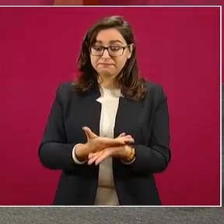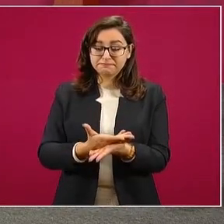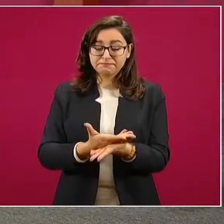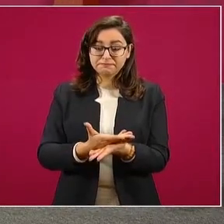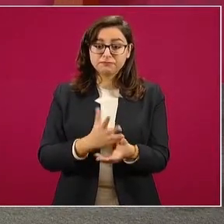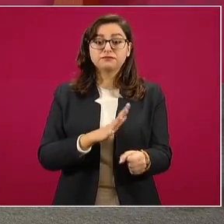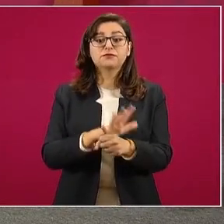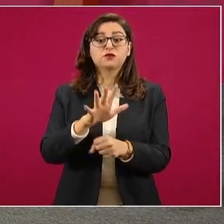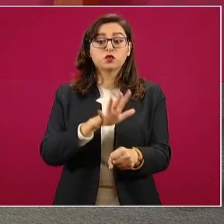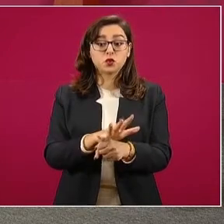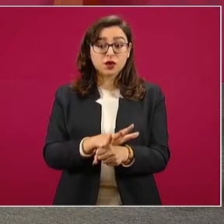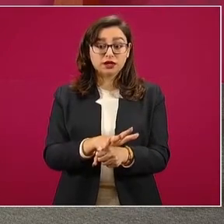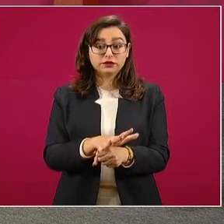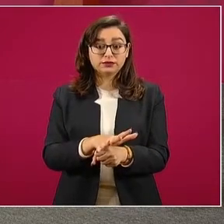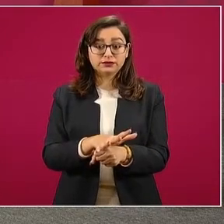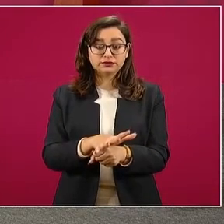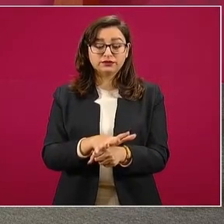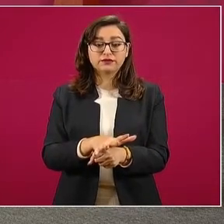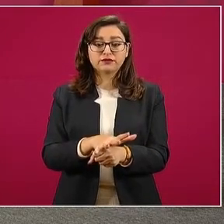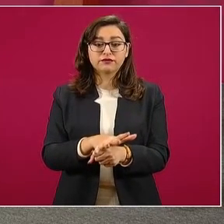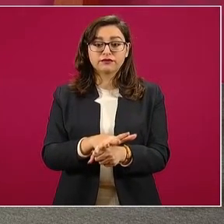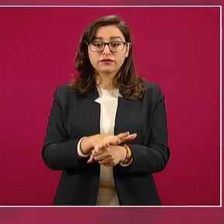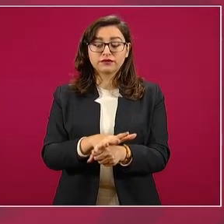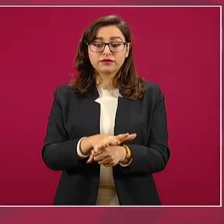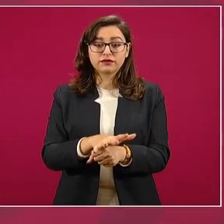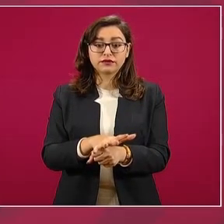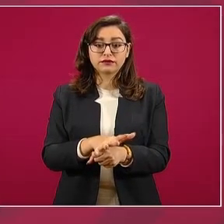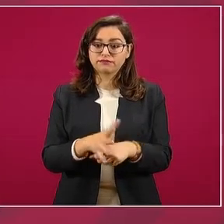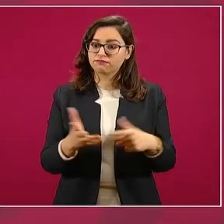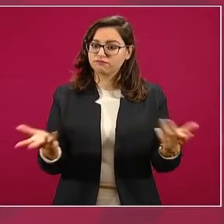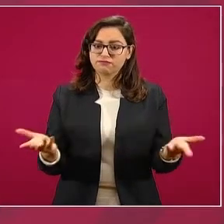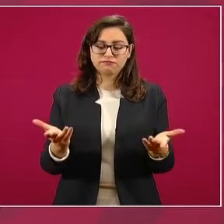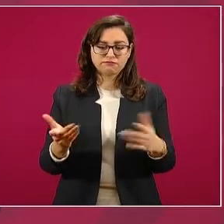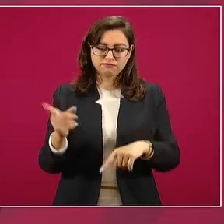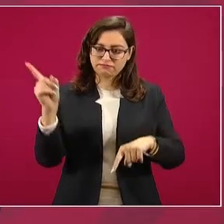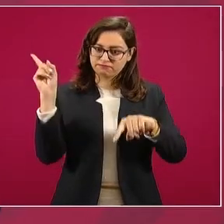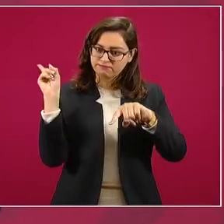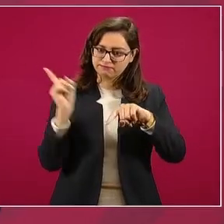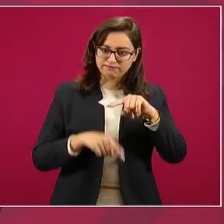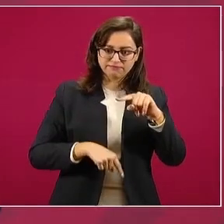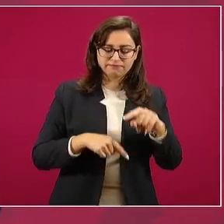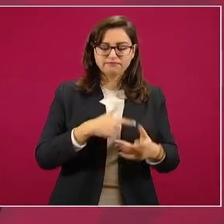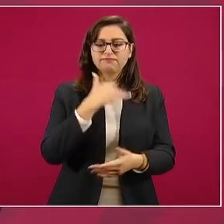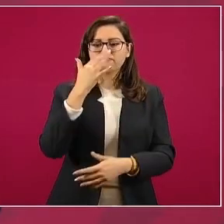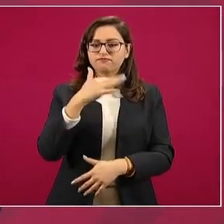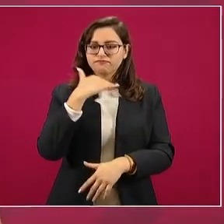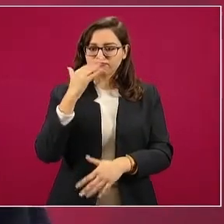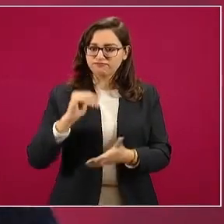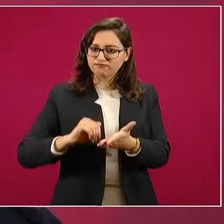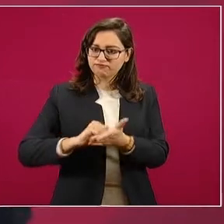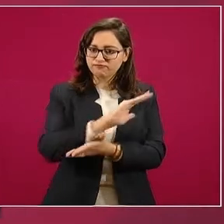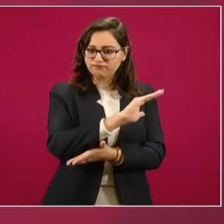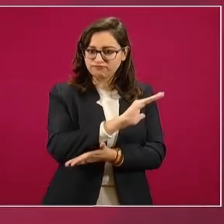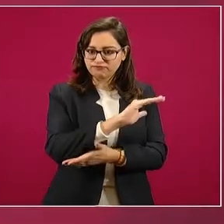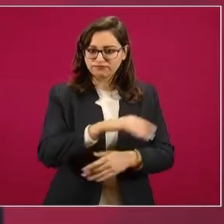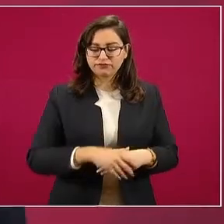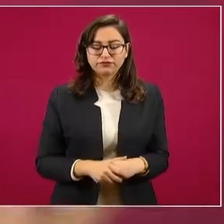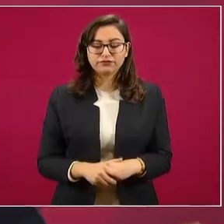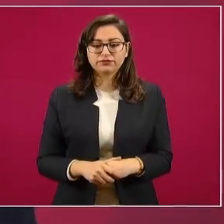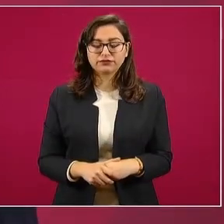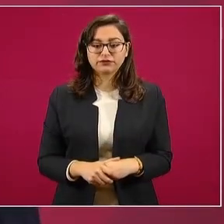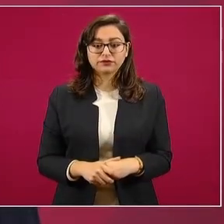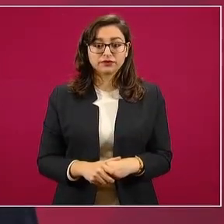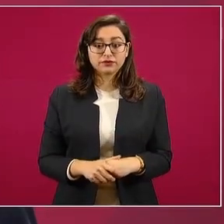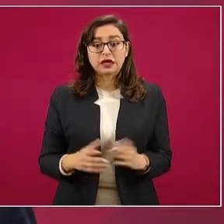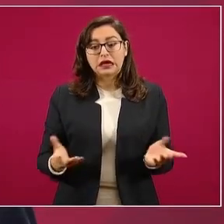desterrando la corrupción? Entonces, no hay